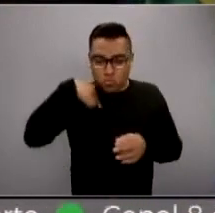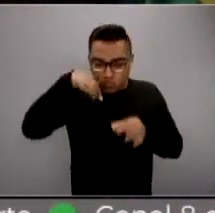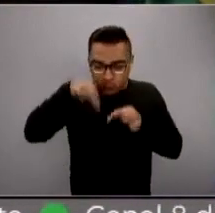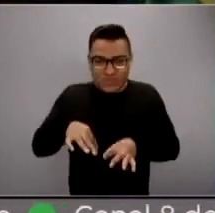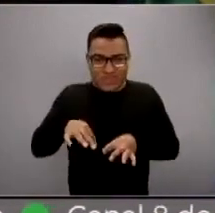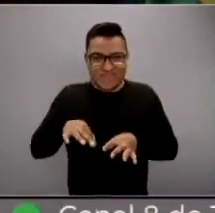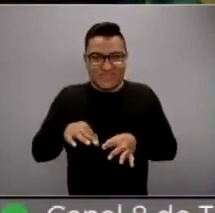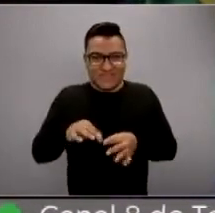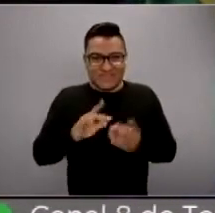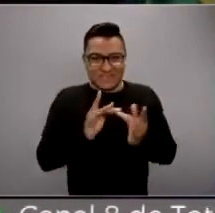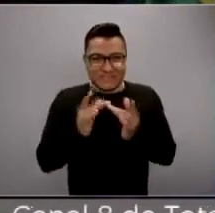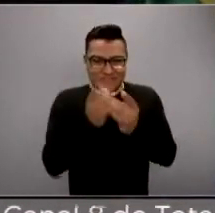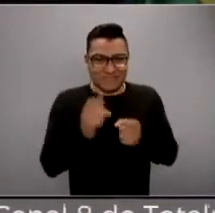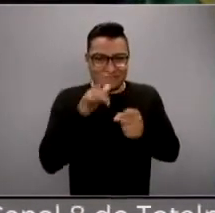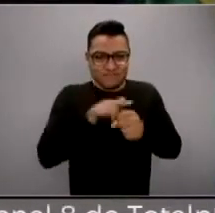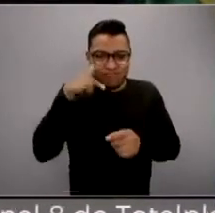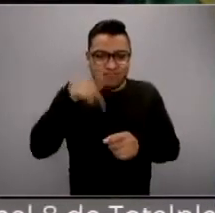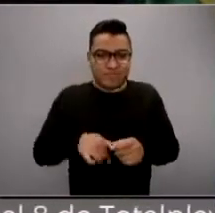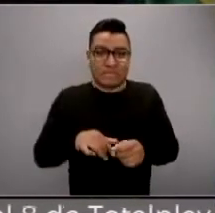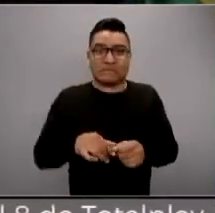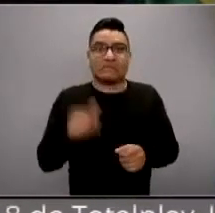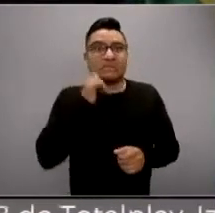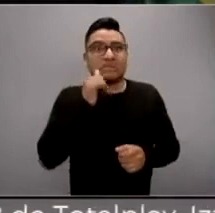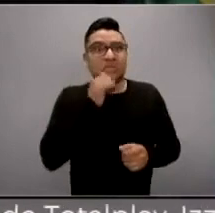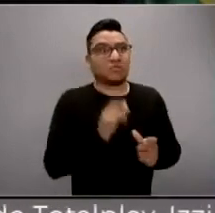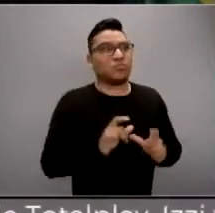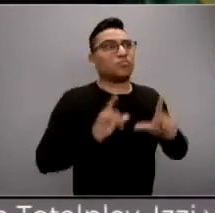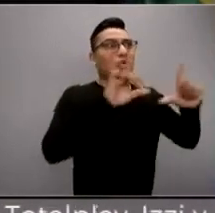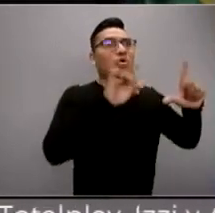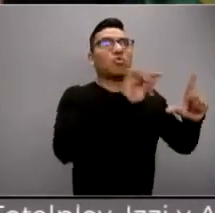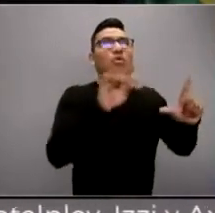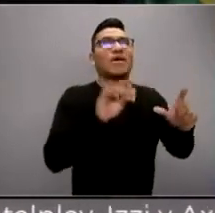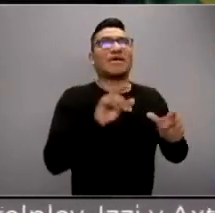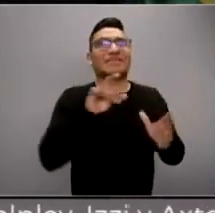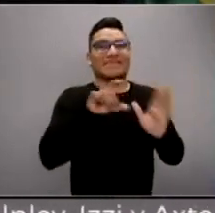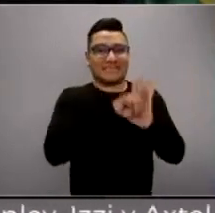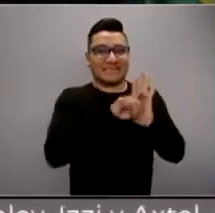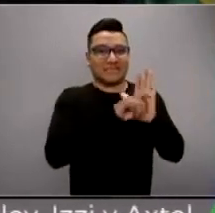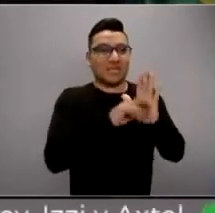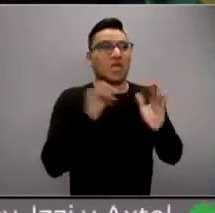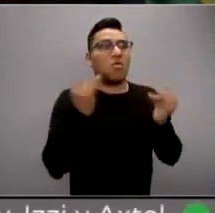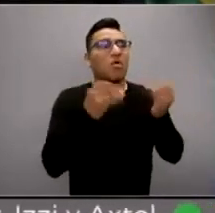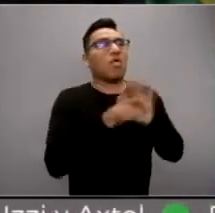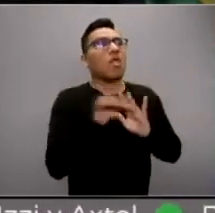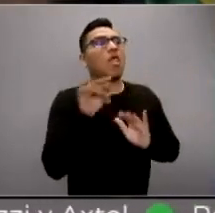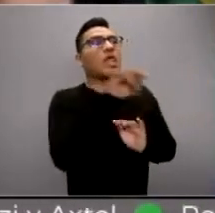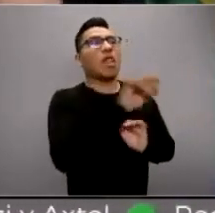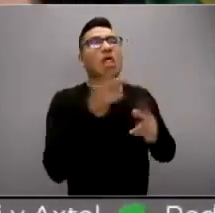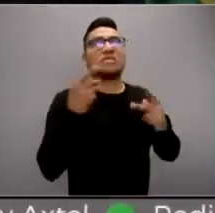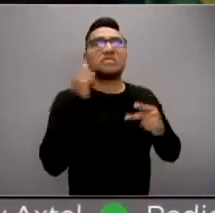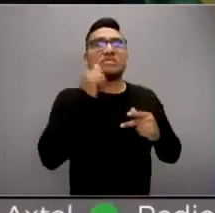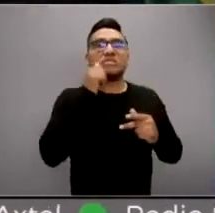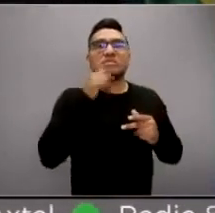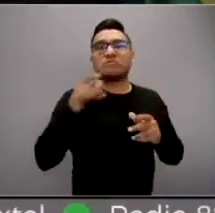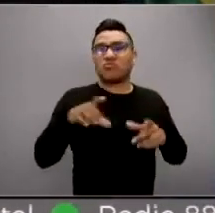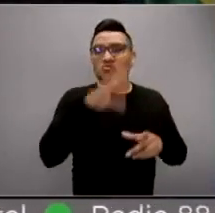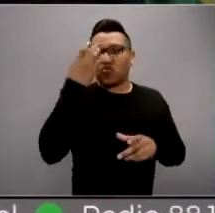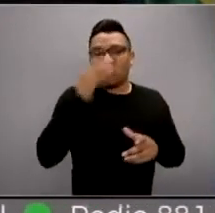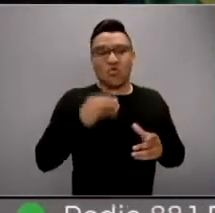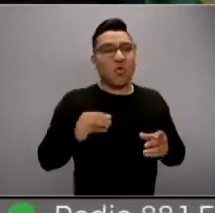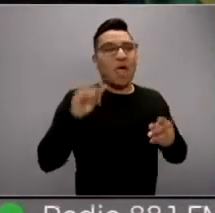Las fotos también, cuando las subes a redes sociales, suben con ubicación. En Instagram tú puedes ir y ver, ah, mira, aquí esas son las zonas donde esta persona está subiendo fotos,